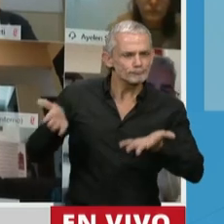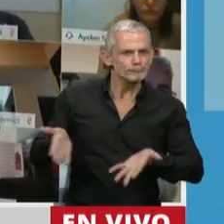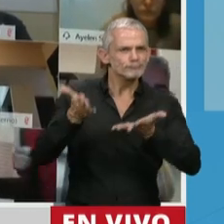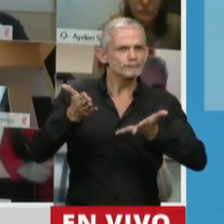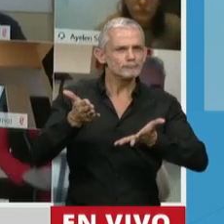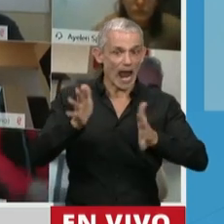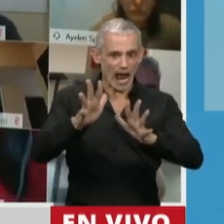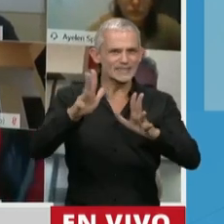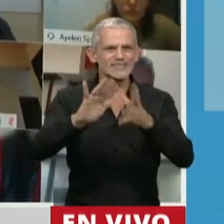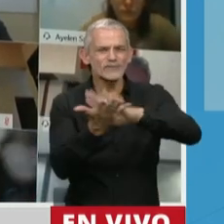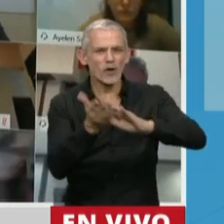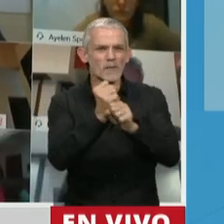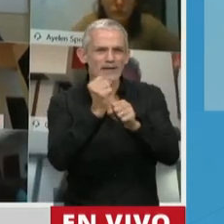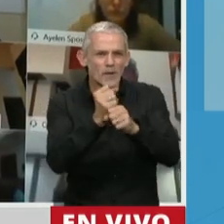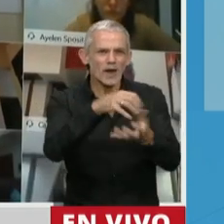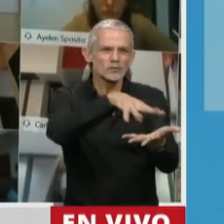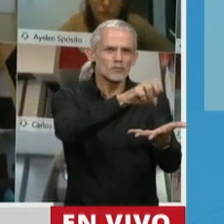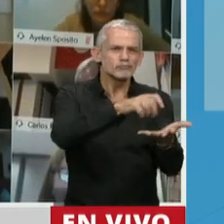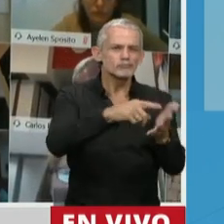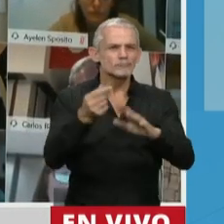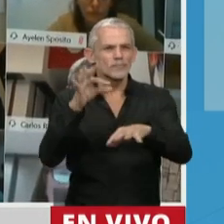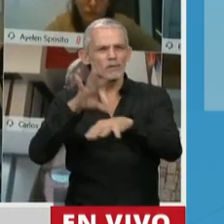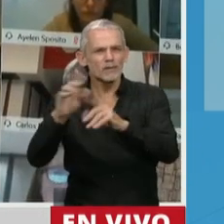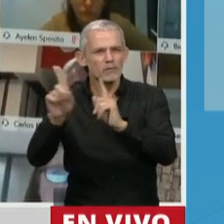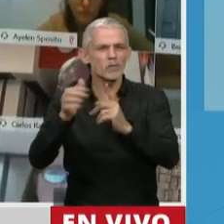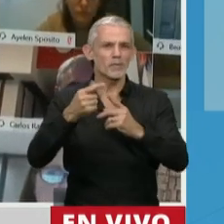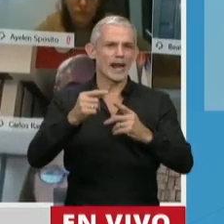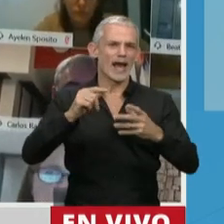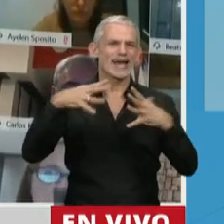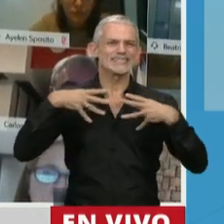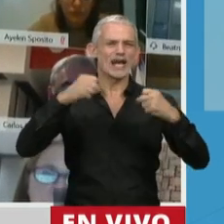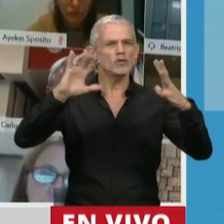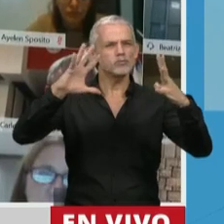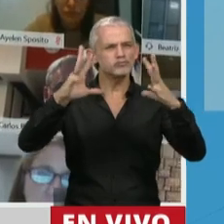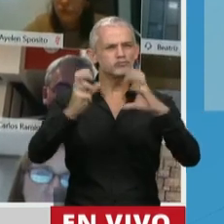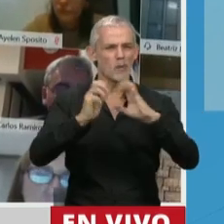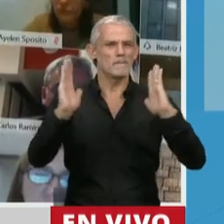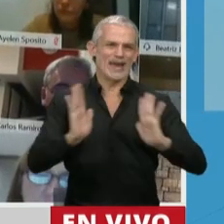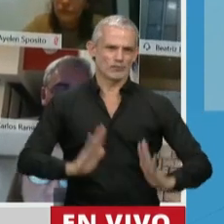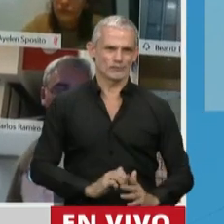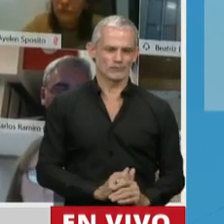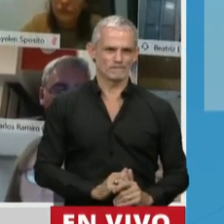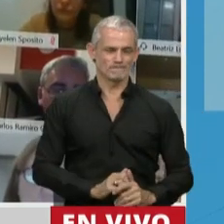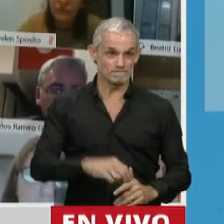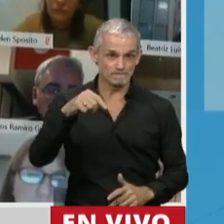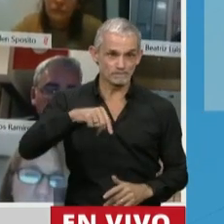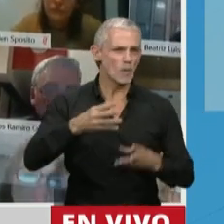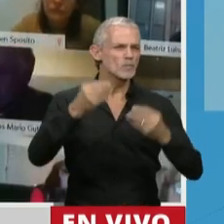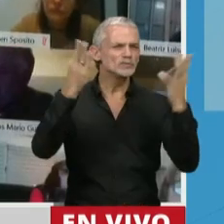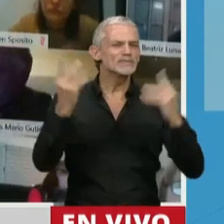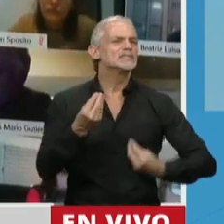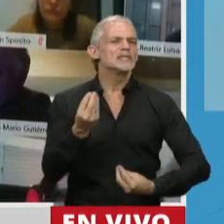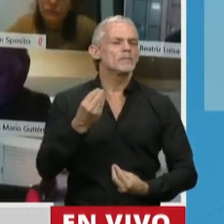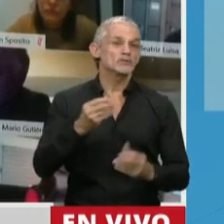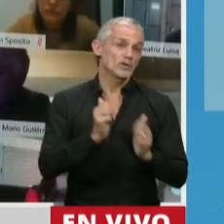iniciativas de este tipo que reduzcan los daños en la salud. Aquí lo que muchas veces ha pasado